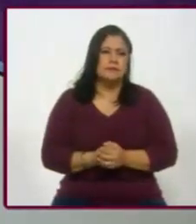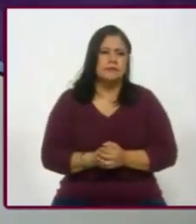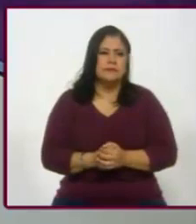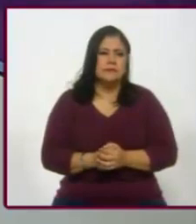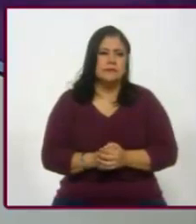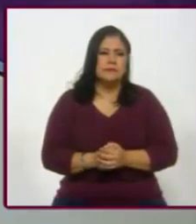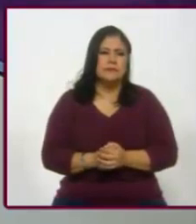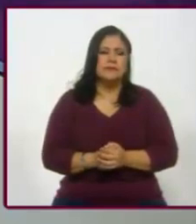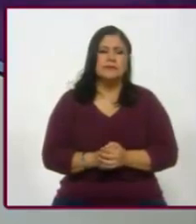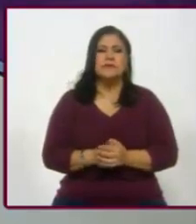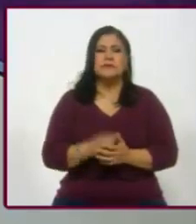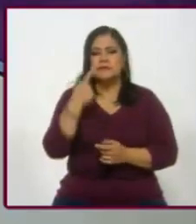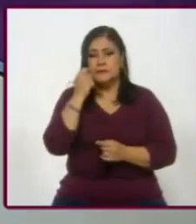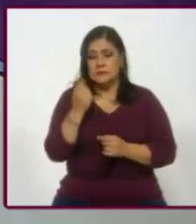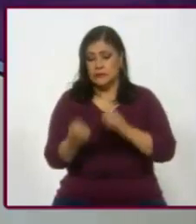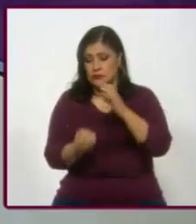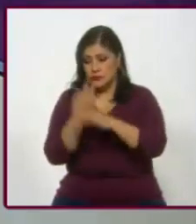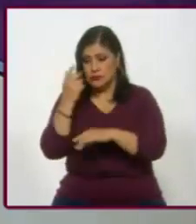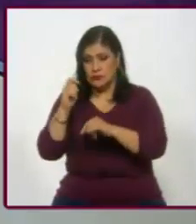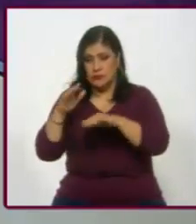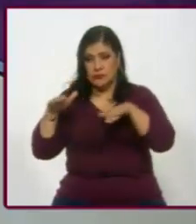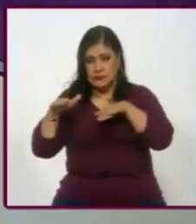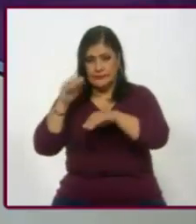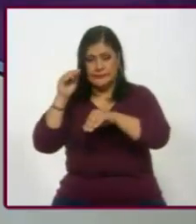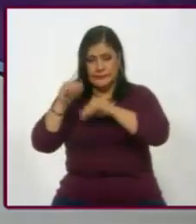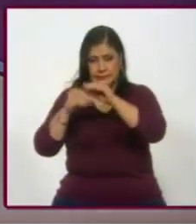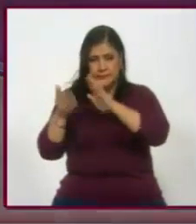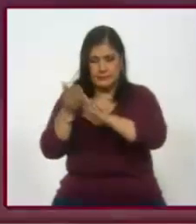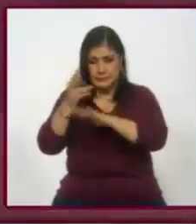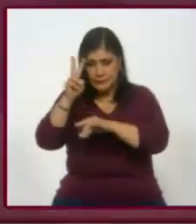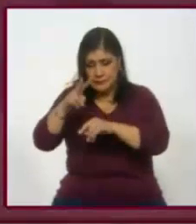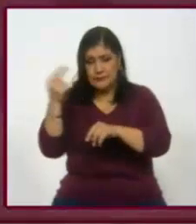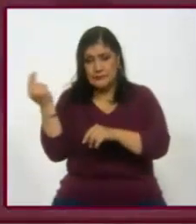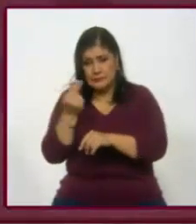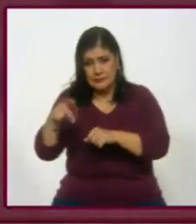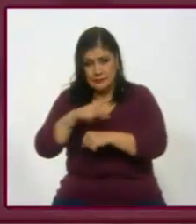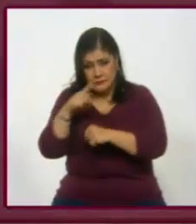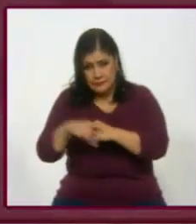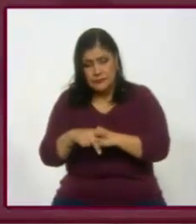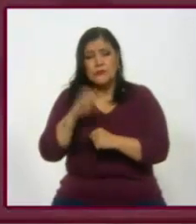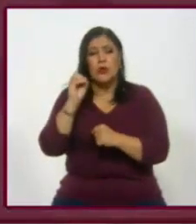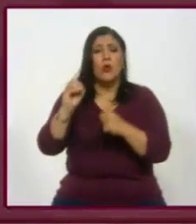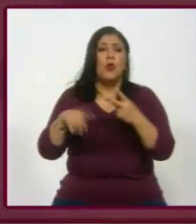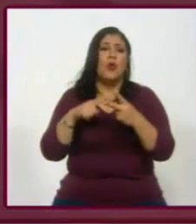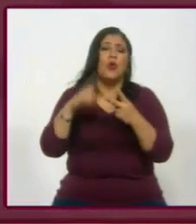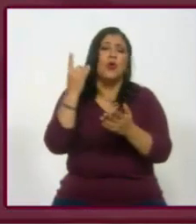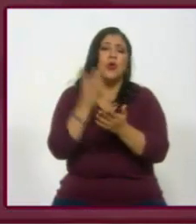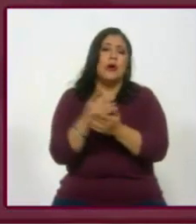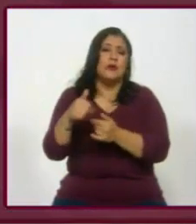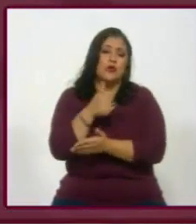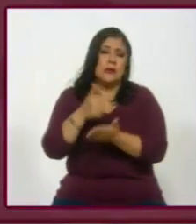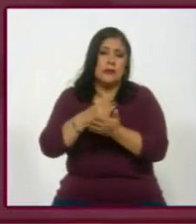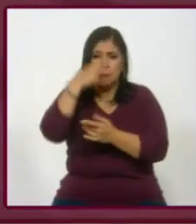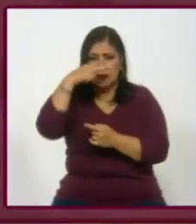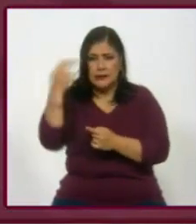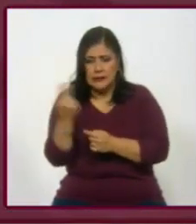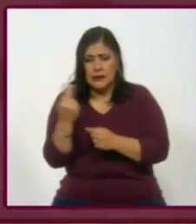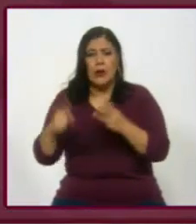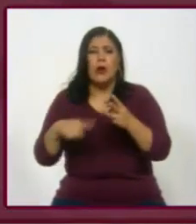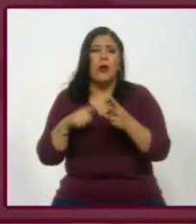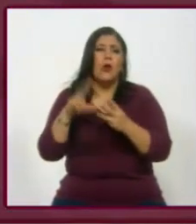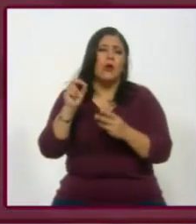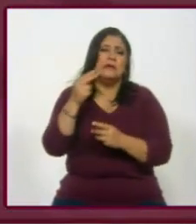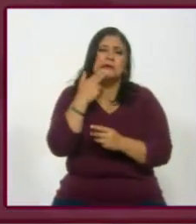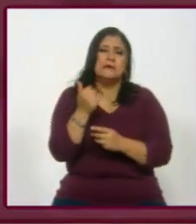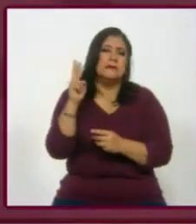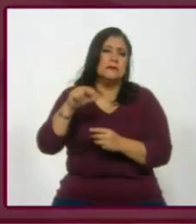Finalmente, la construcción del nuevo aeropuerto es una obra que el país necesita, es una obra que solo necesita la Ciudad de México, o es una obra innecesaria.